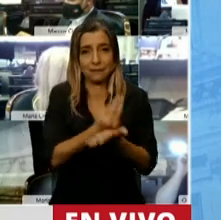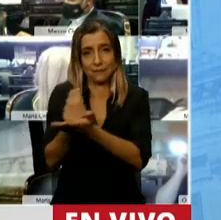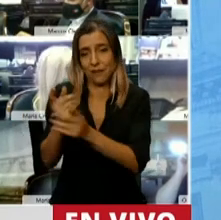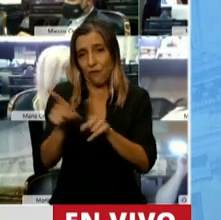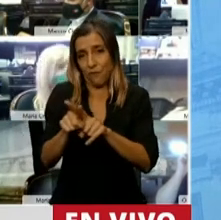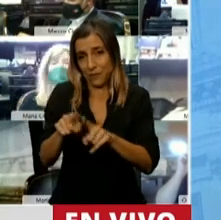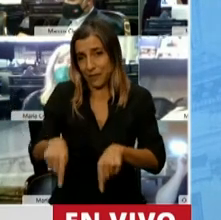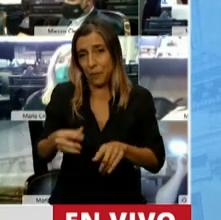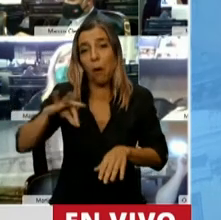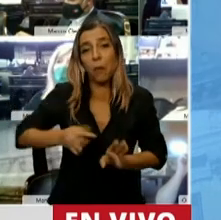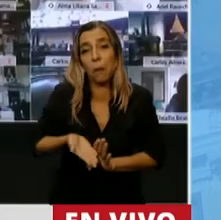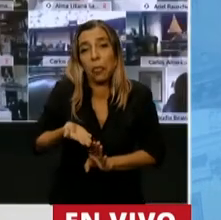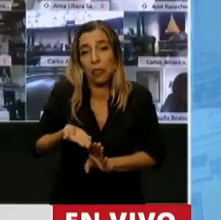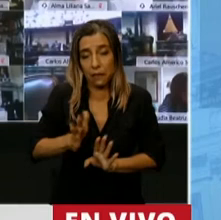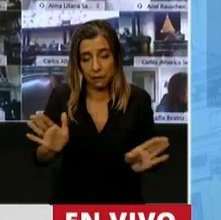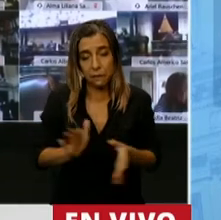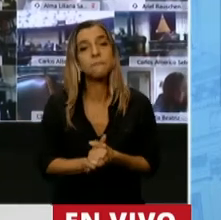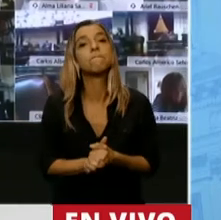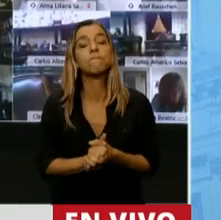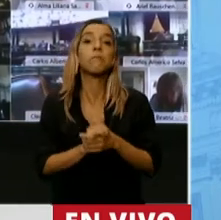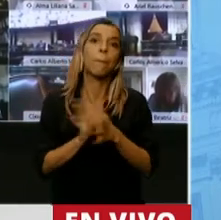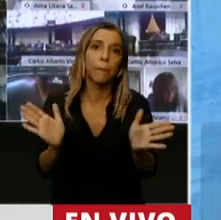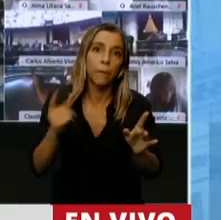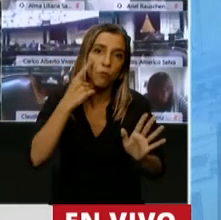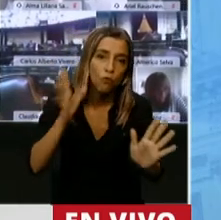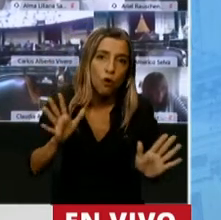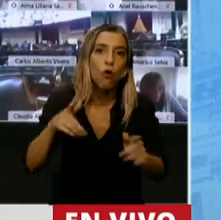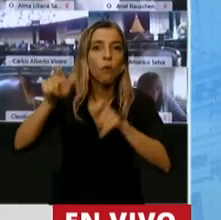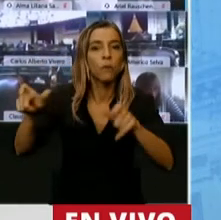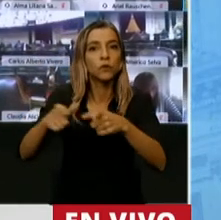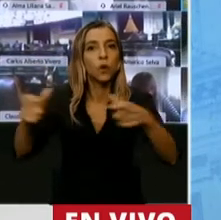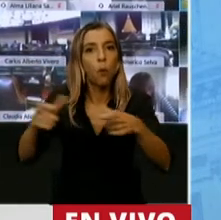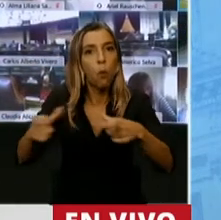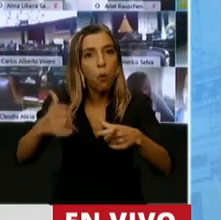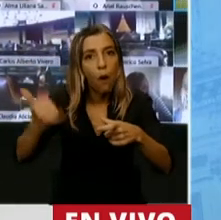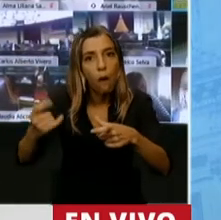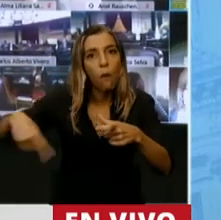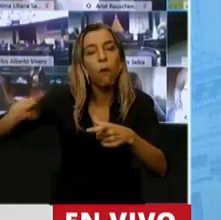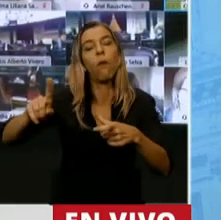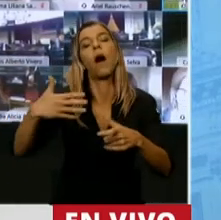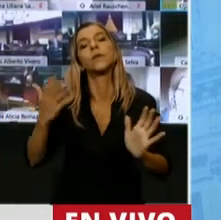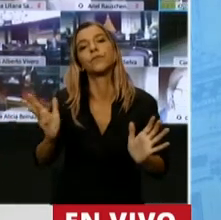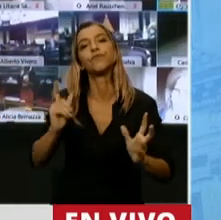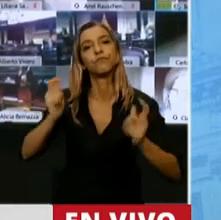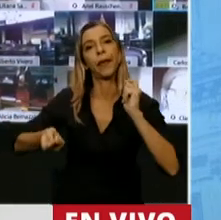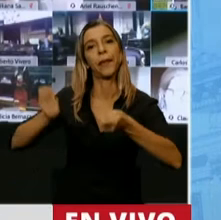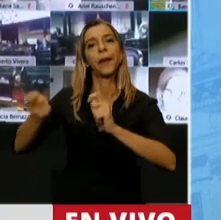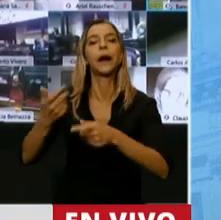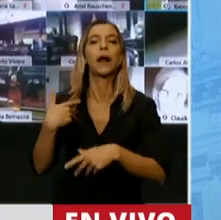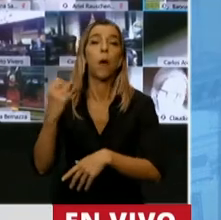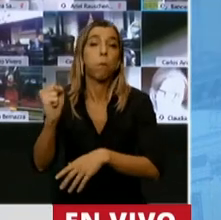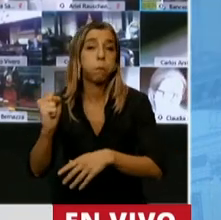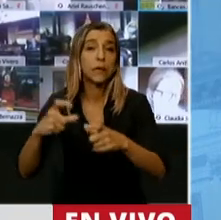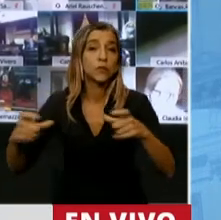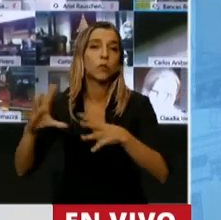mientras a los bonistas les regalan estos instrumentos en pesos, pero